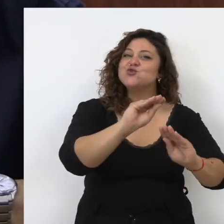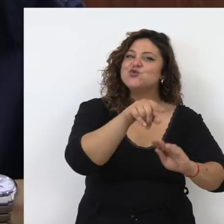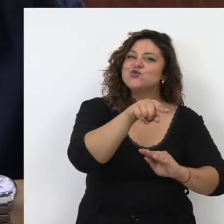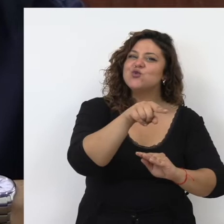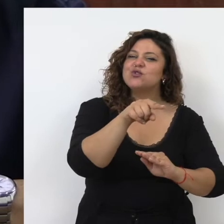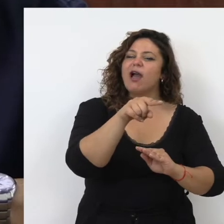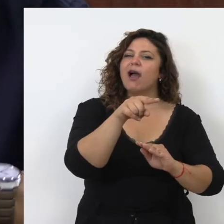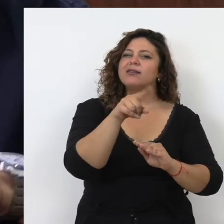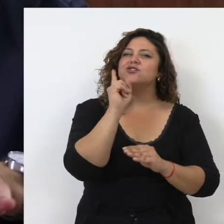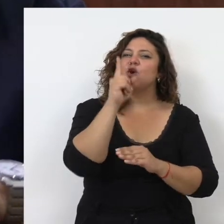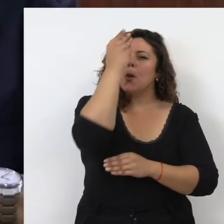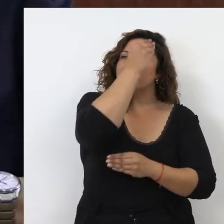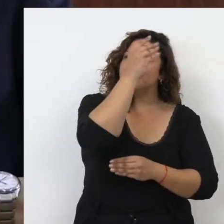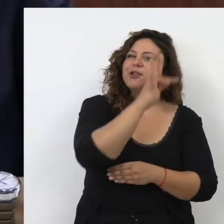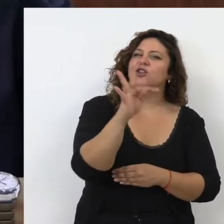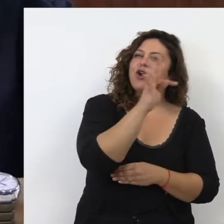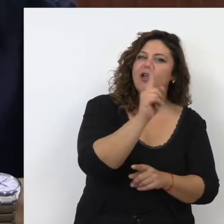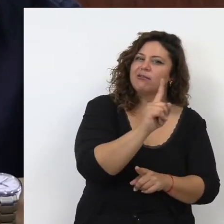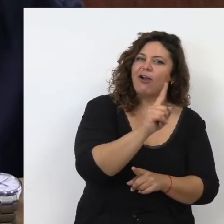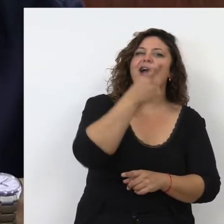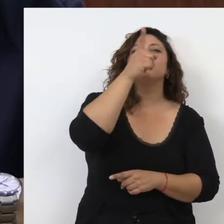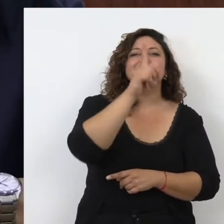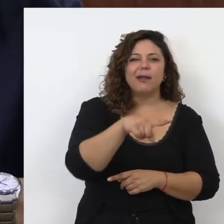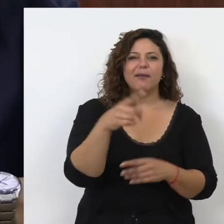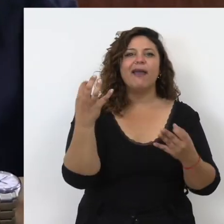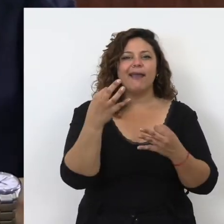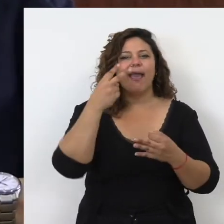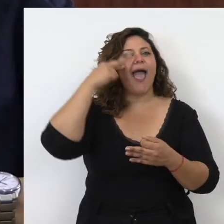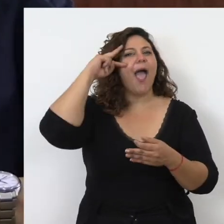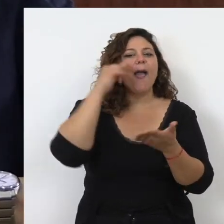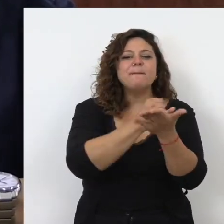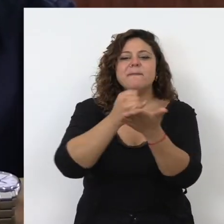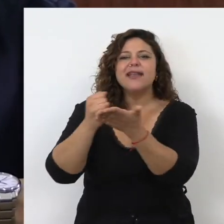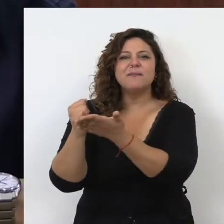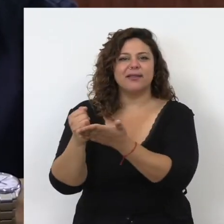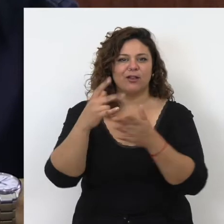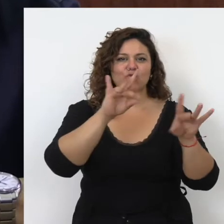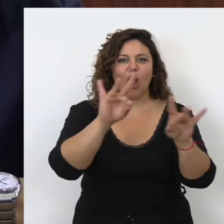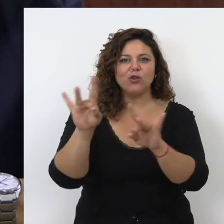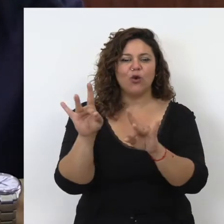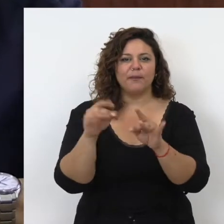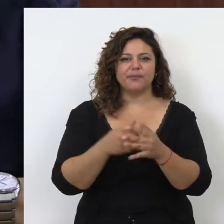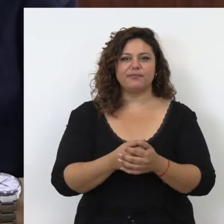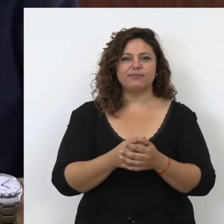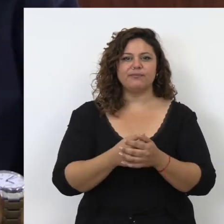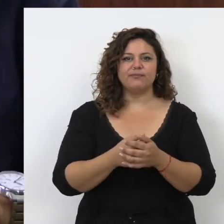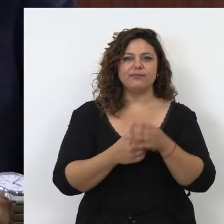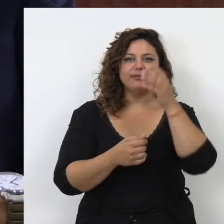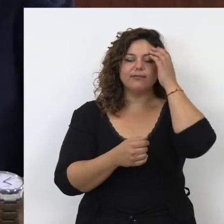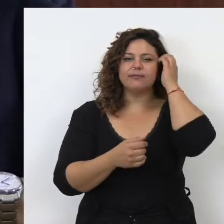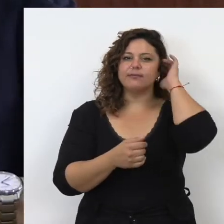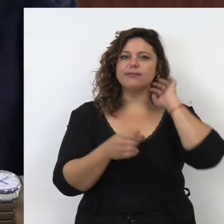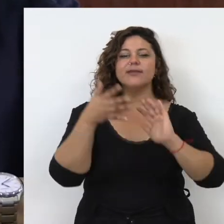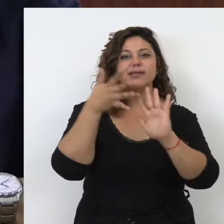no solo en pensamientos teóricos, sino también en la experimentación. De manera que